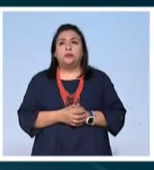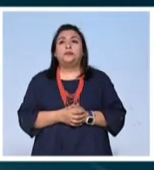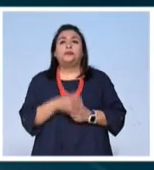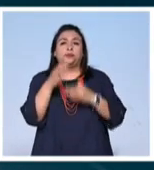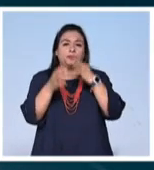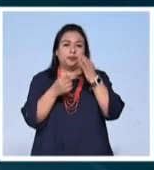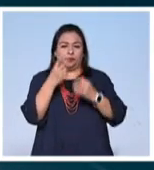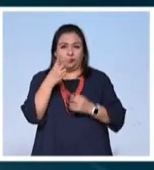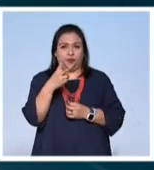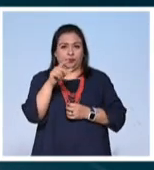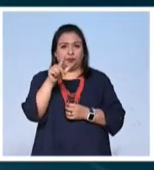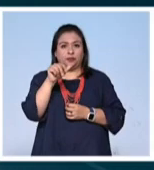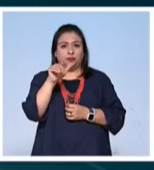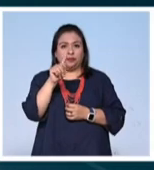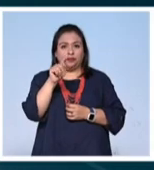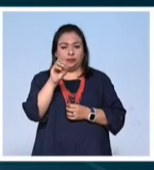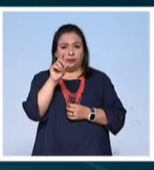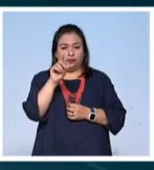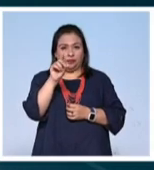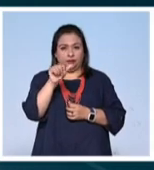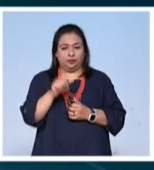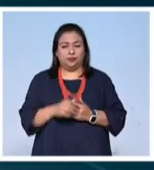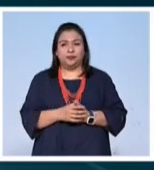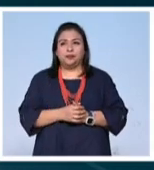Noticias 22, Alberto Aranda.